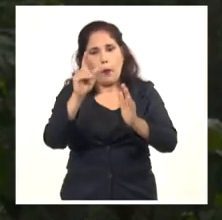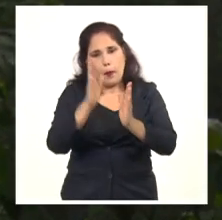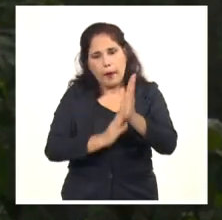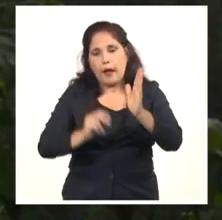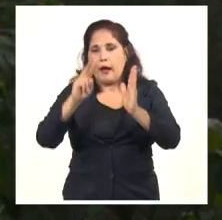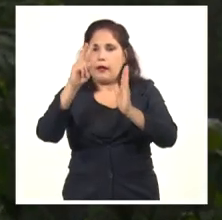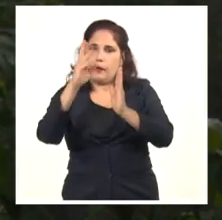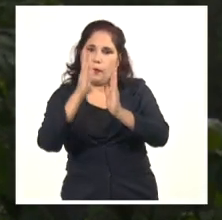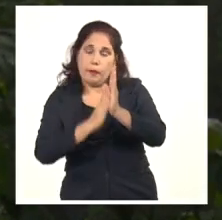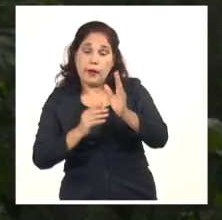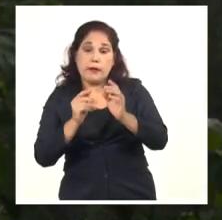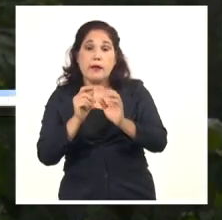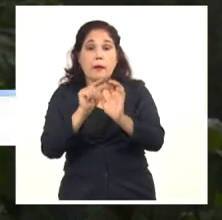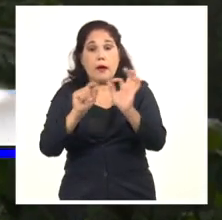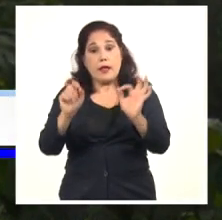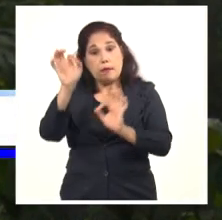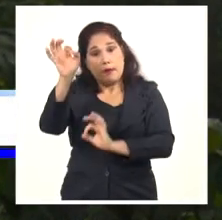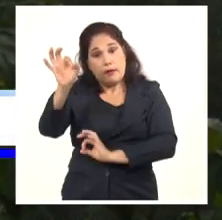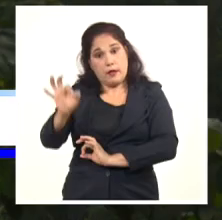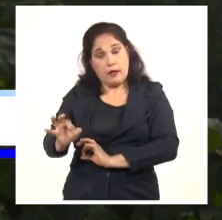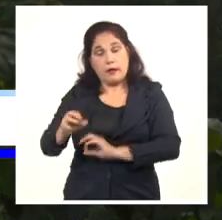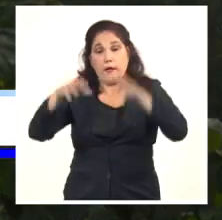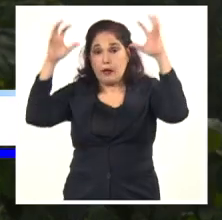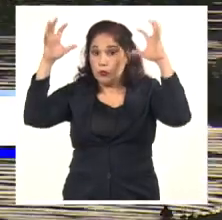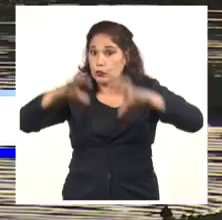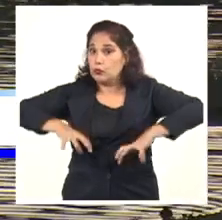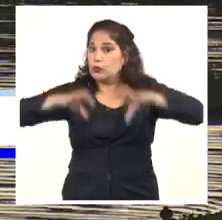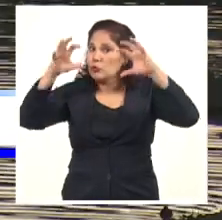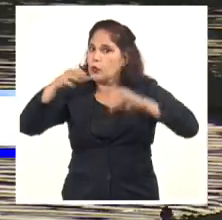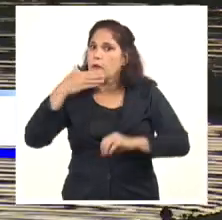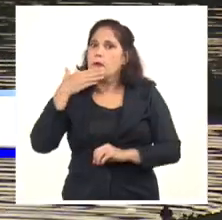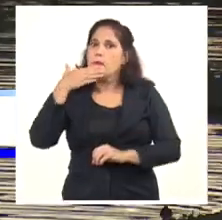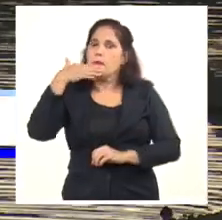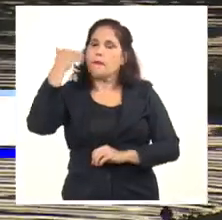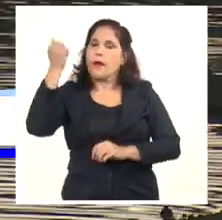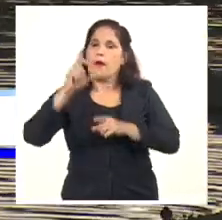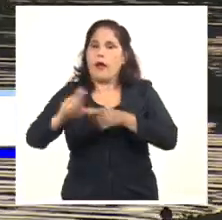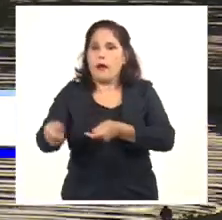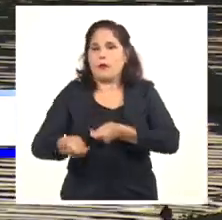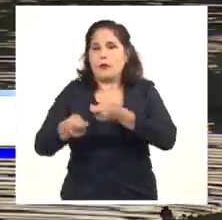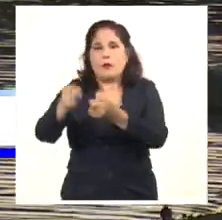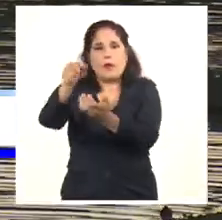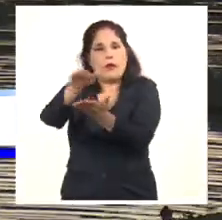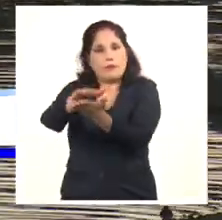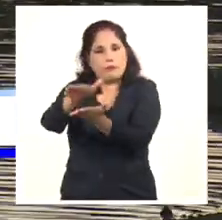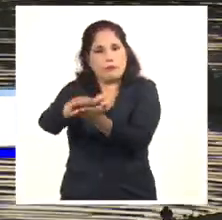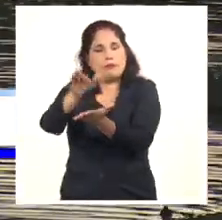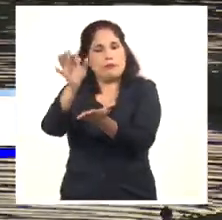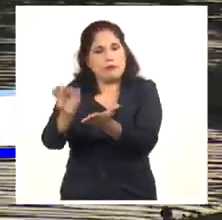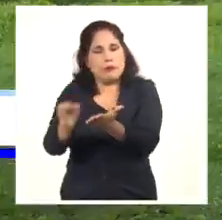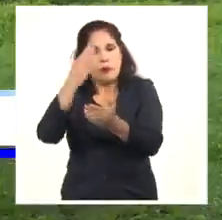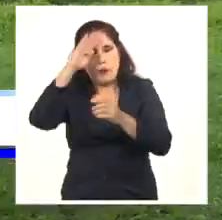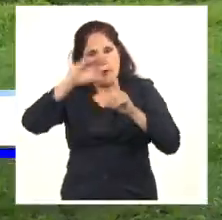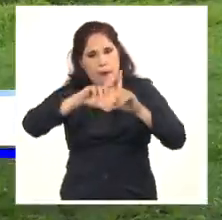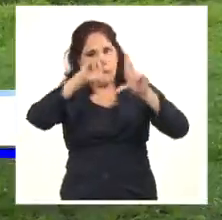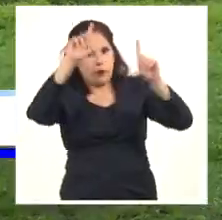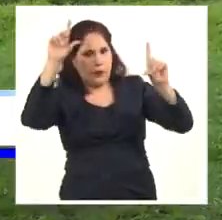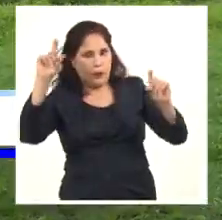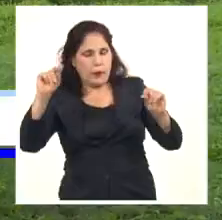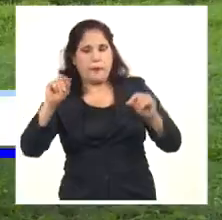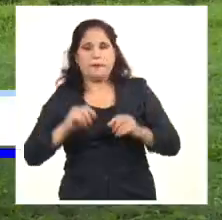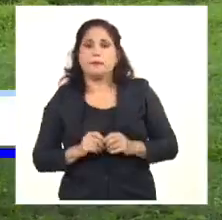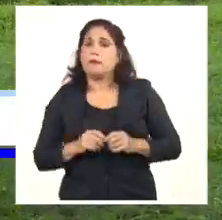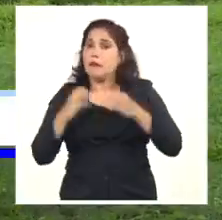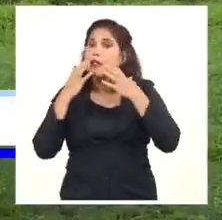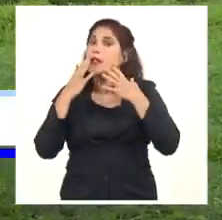Expertos plantean que estas lluvias favorecen las reservas hídricas de la Nación, fuentes